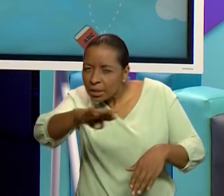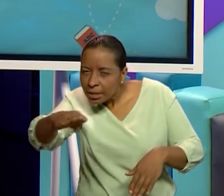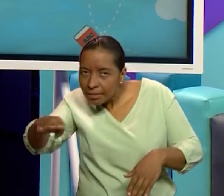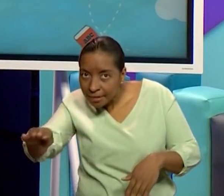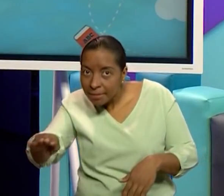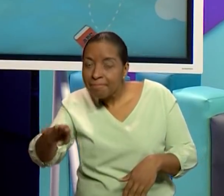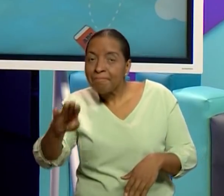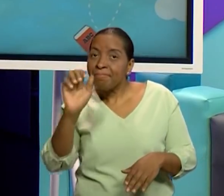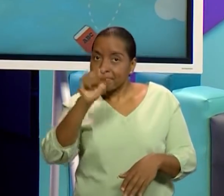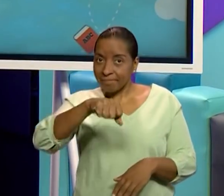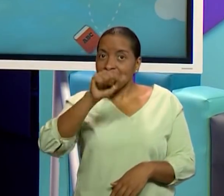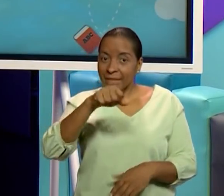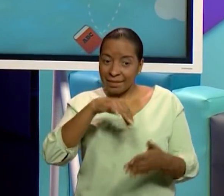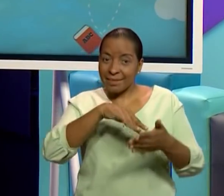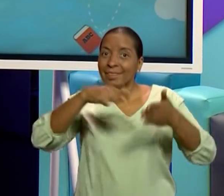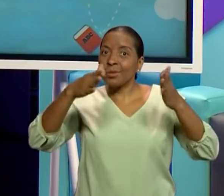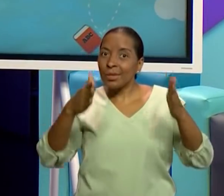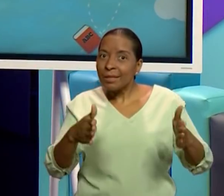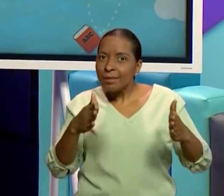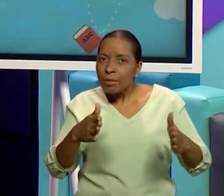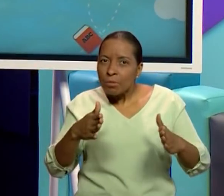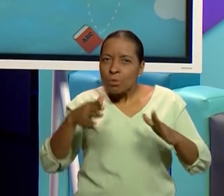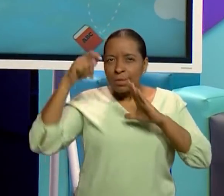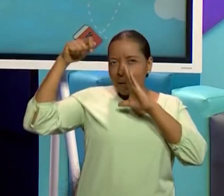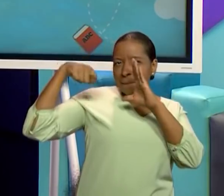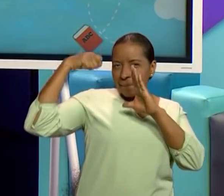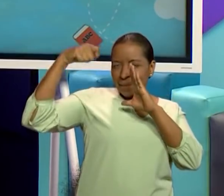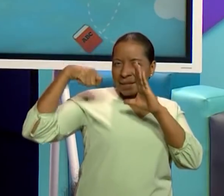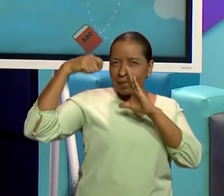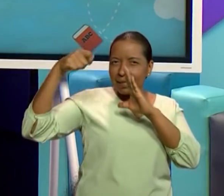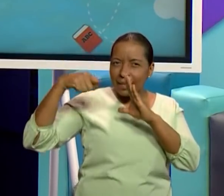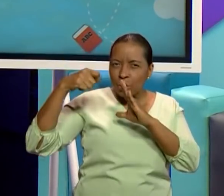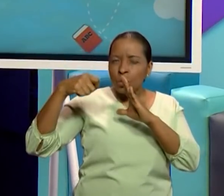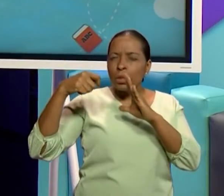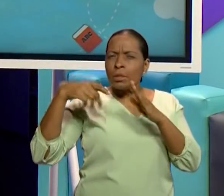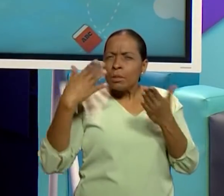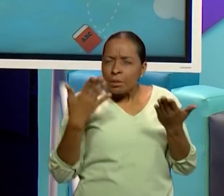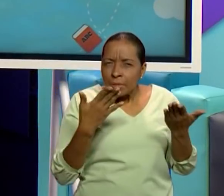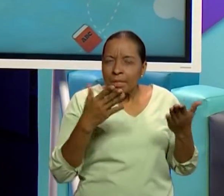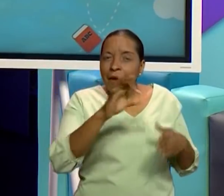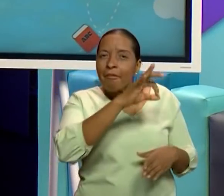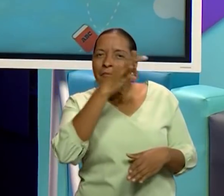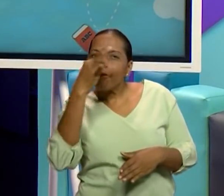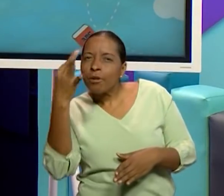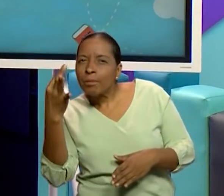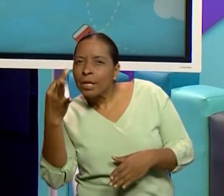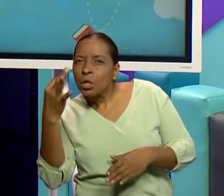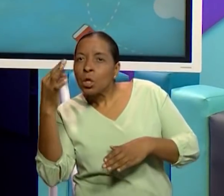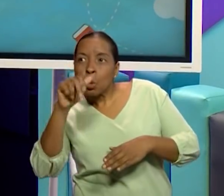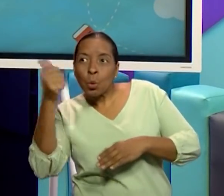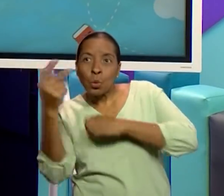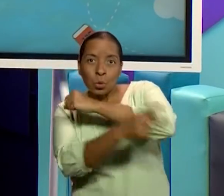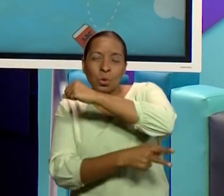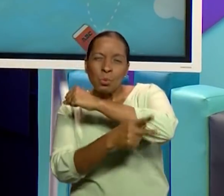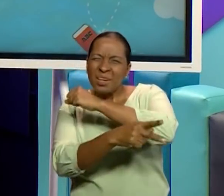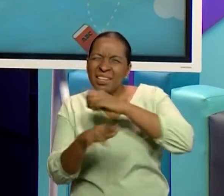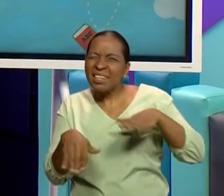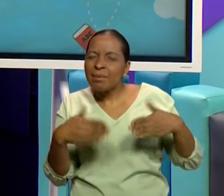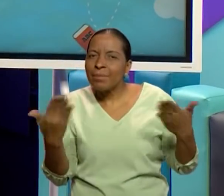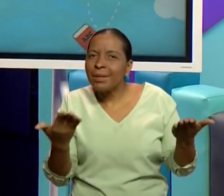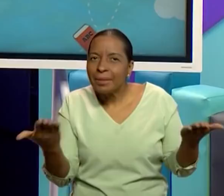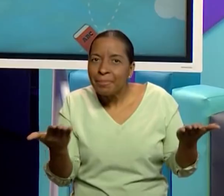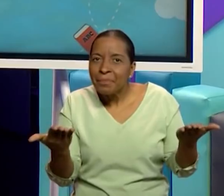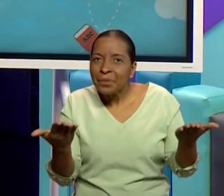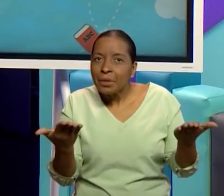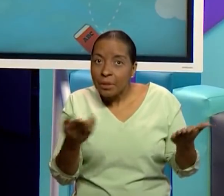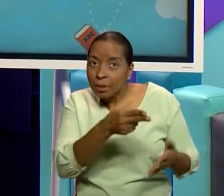mis queridos estudiantes, así como en las películas o en las cómicas, en donde el agua cae en forma de nieve en otros países. ¿Qué más? Otros